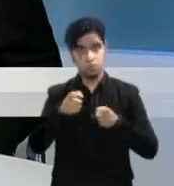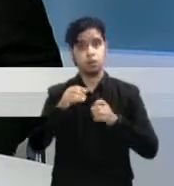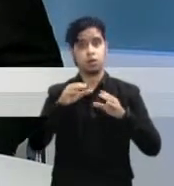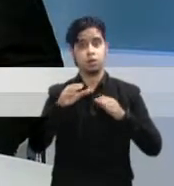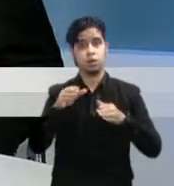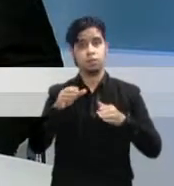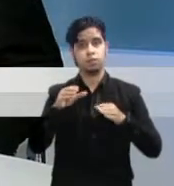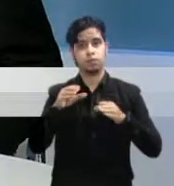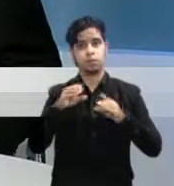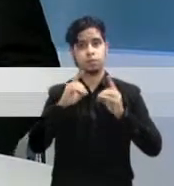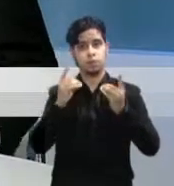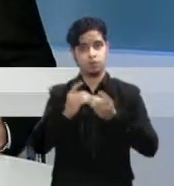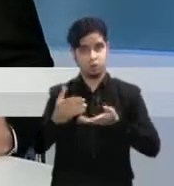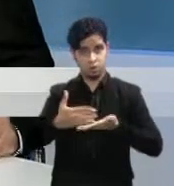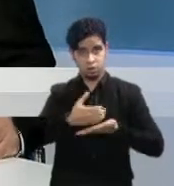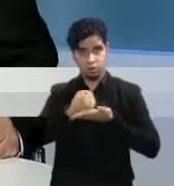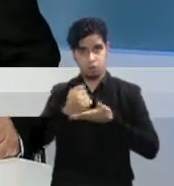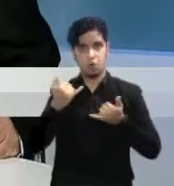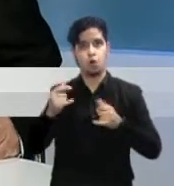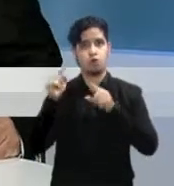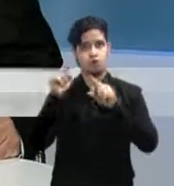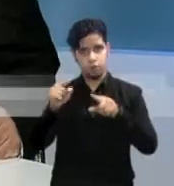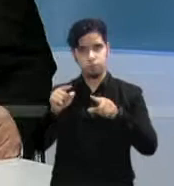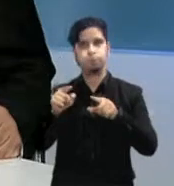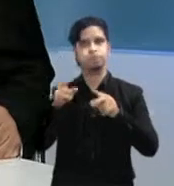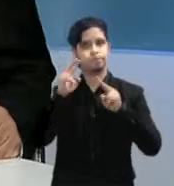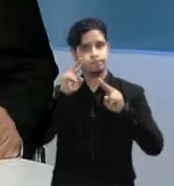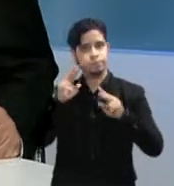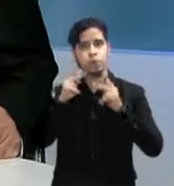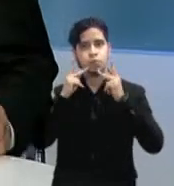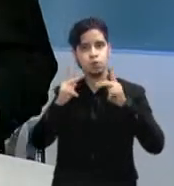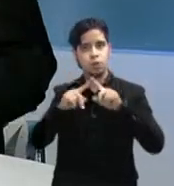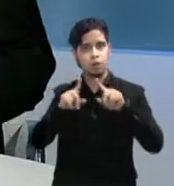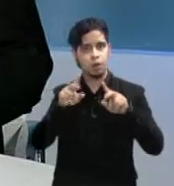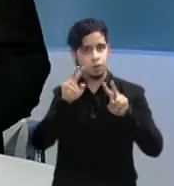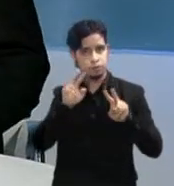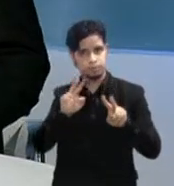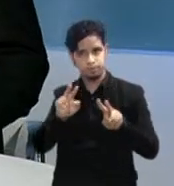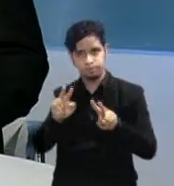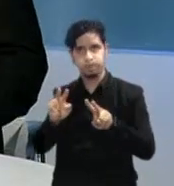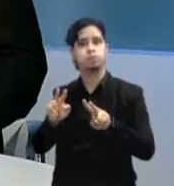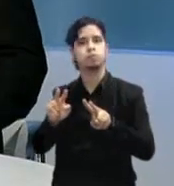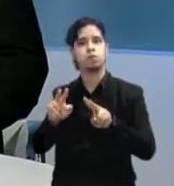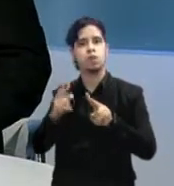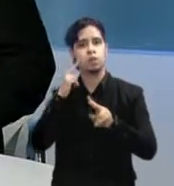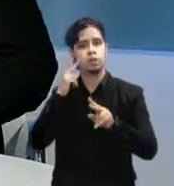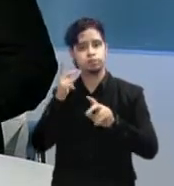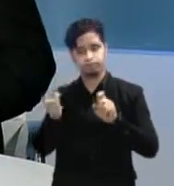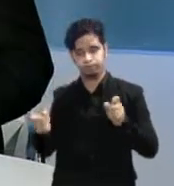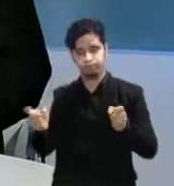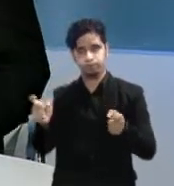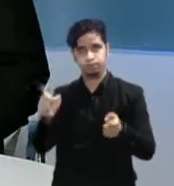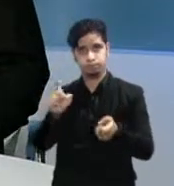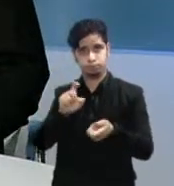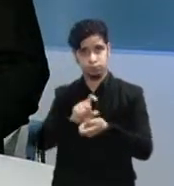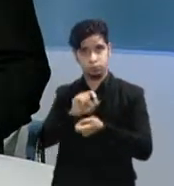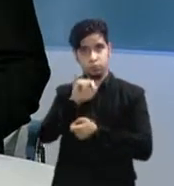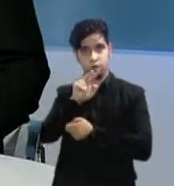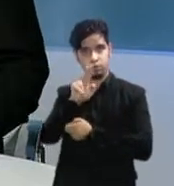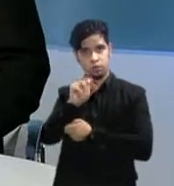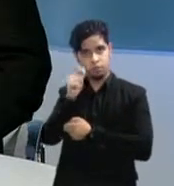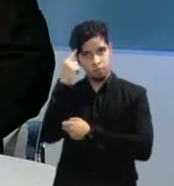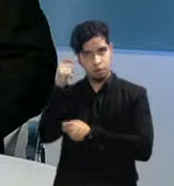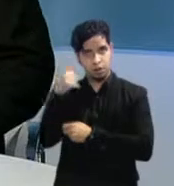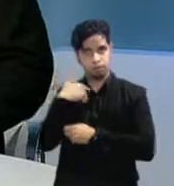Zaragoza, compareció hoy a las vistas públicas donde reafirmó la urgencia de la transformación del sistema contributivo para la recuperación del país,